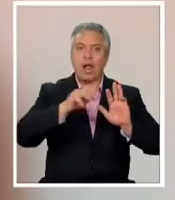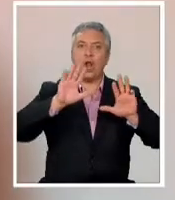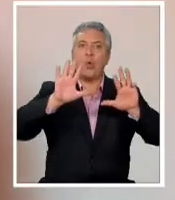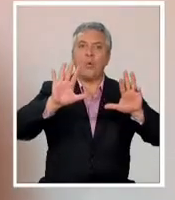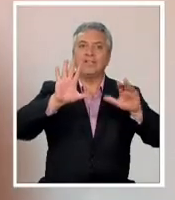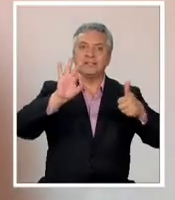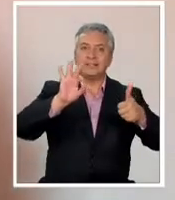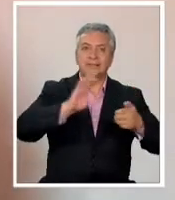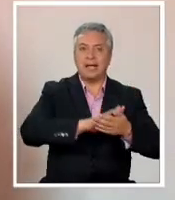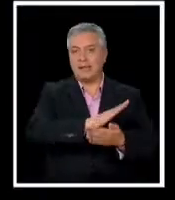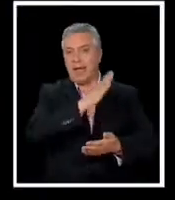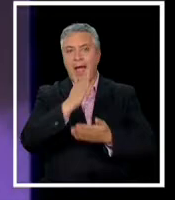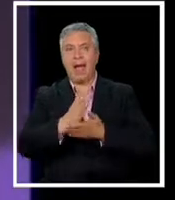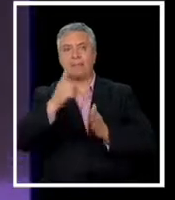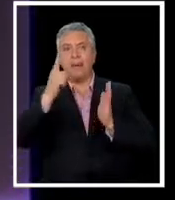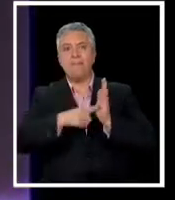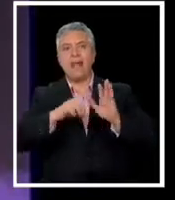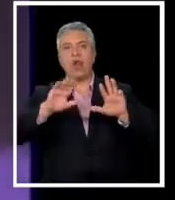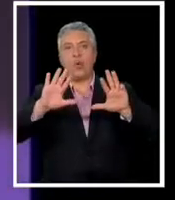te diría hasta los 90